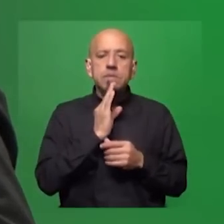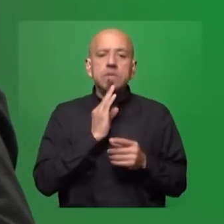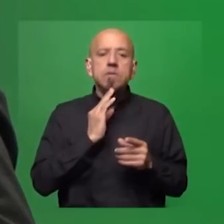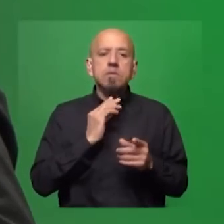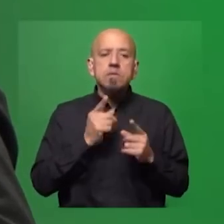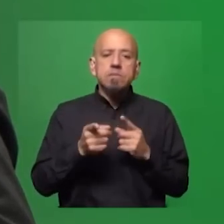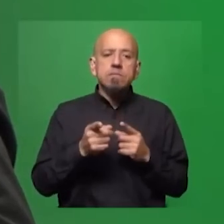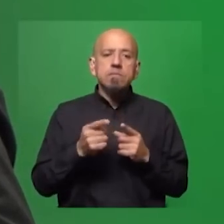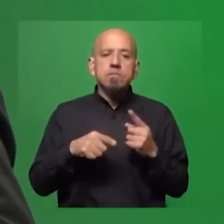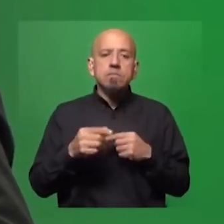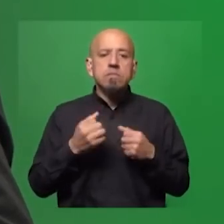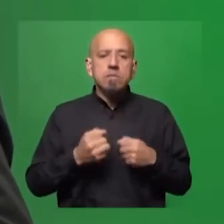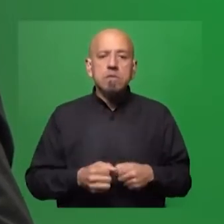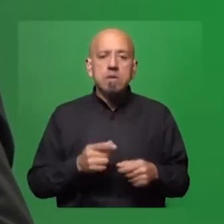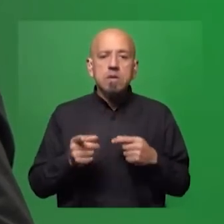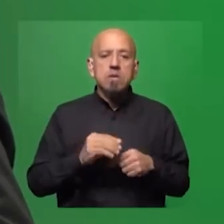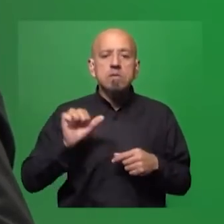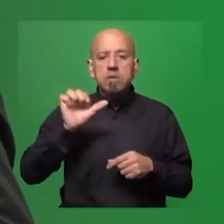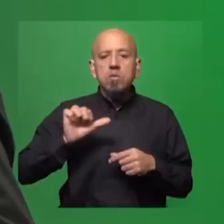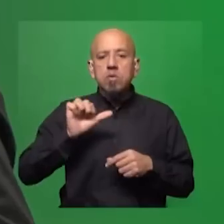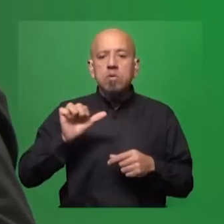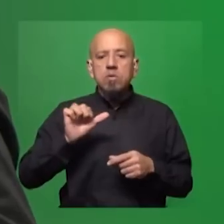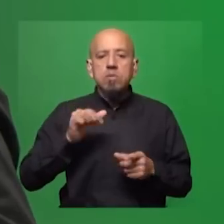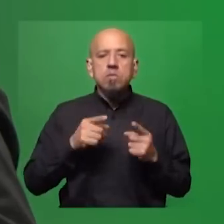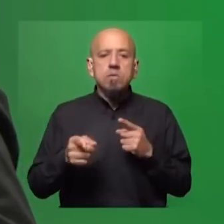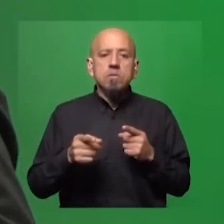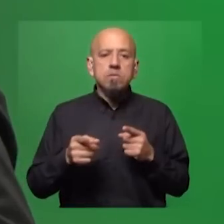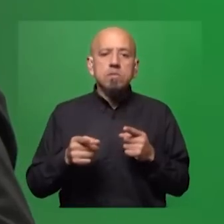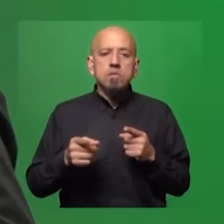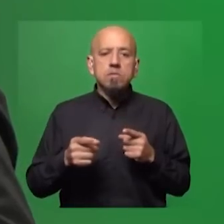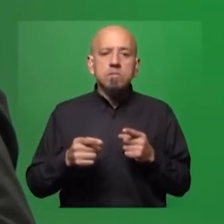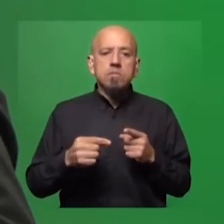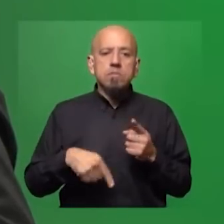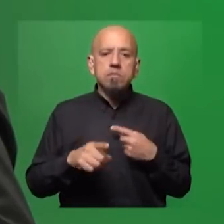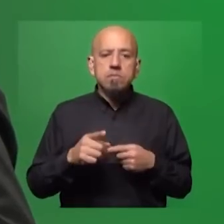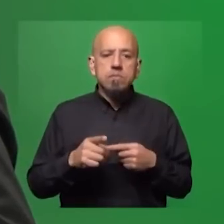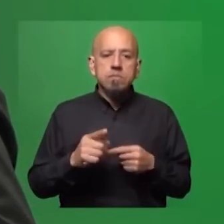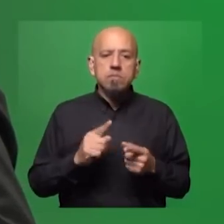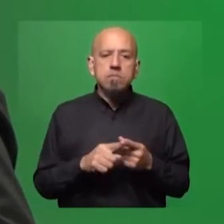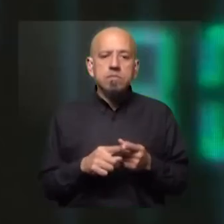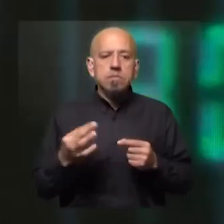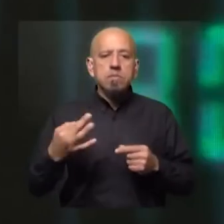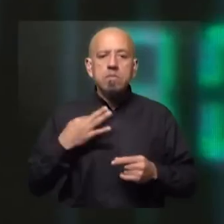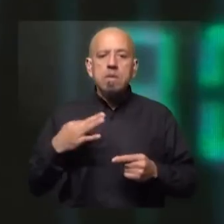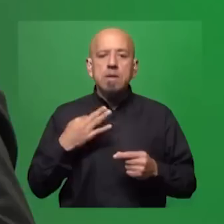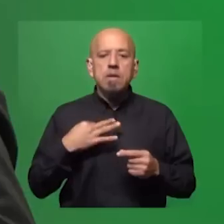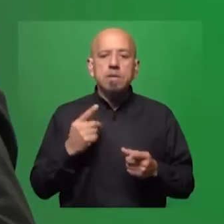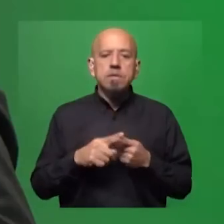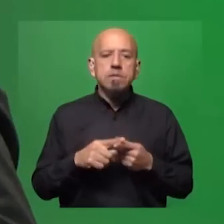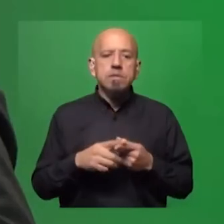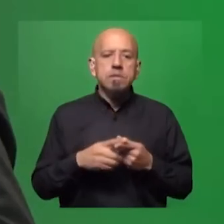presencia muy fuerte. Ni que hablar Europa, ¿no? Colonias durante décadas. Que todavía siguen sangrando. Sí.